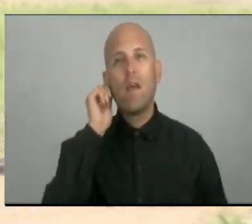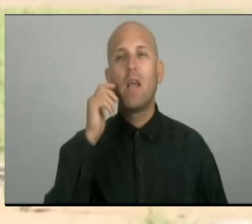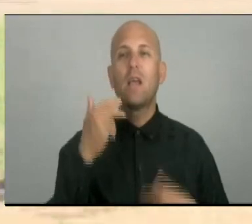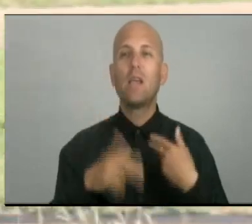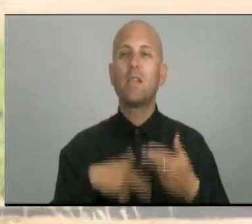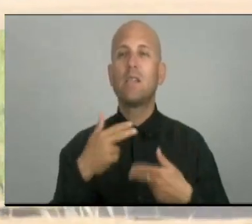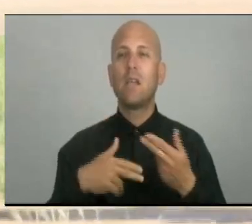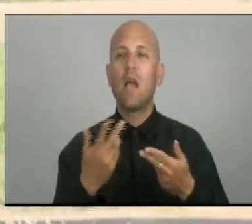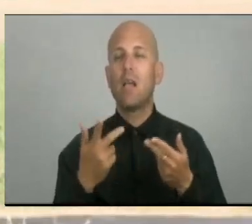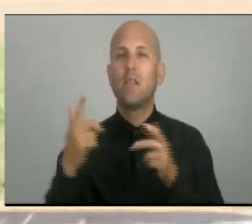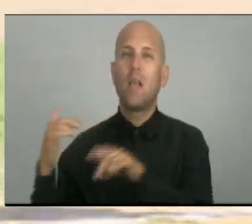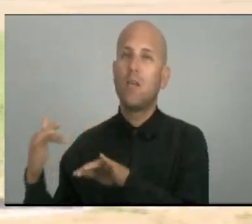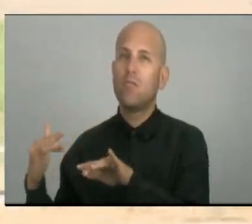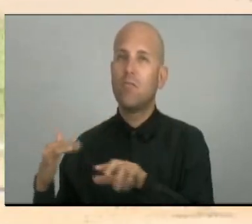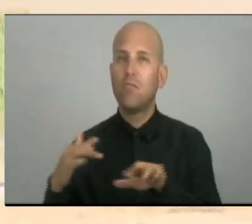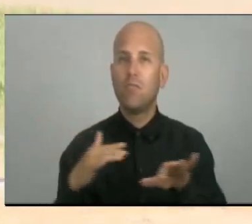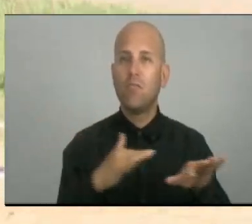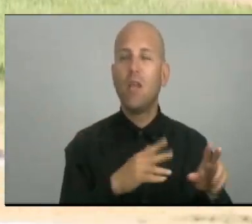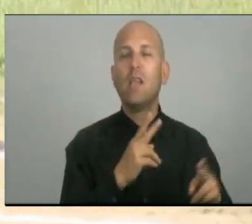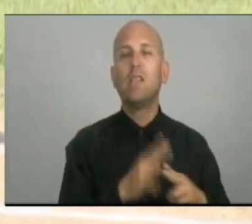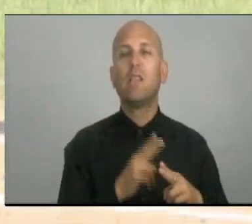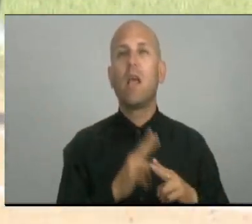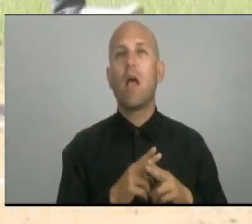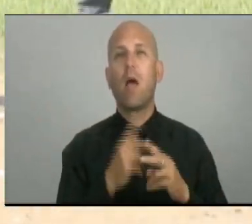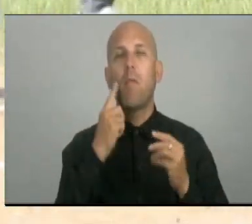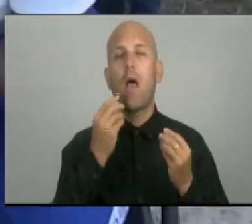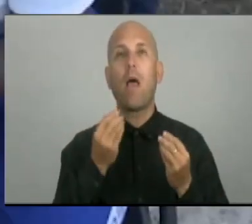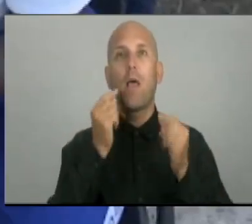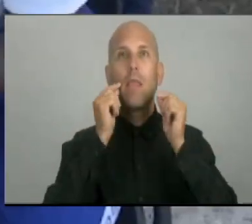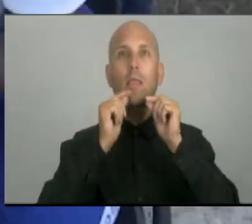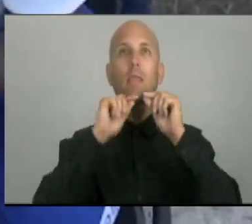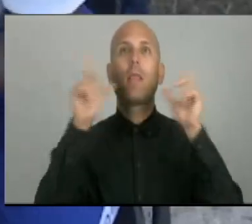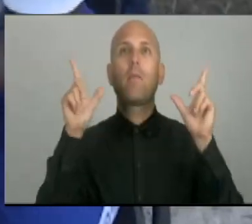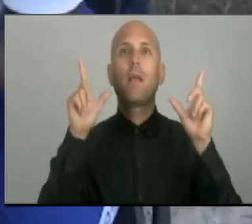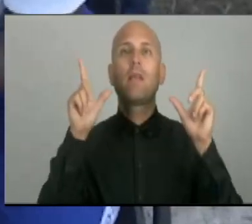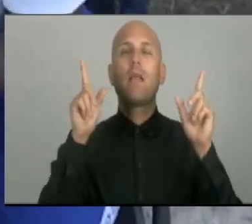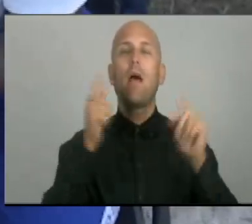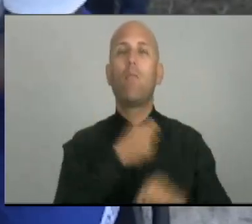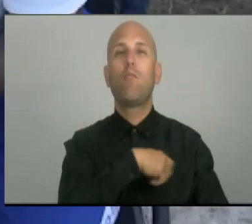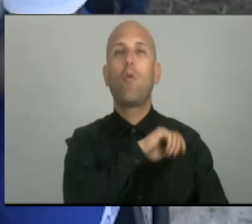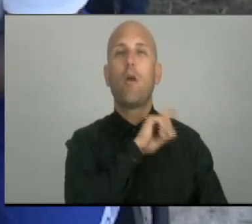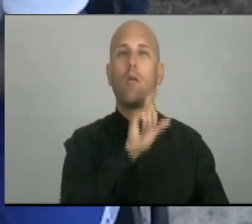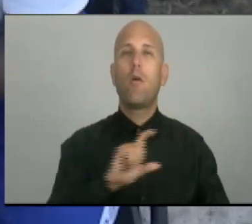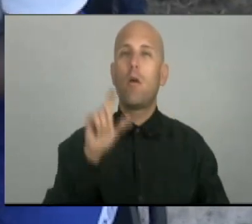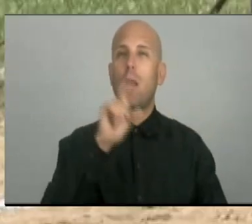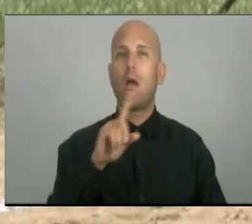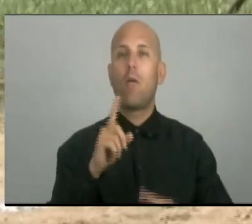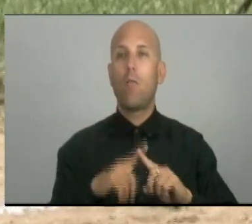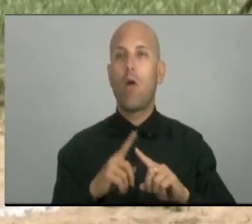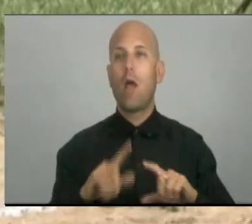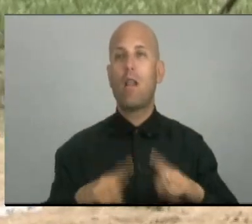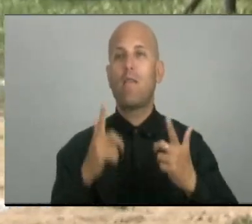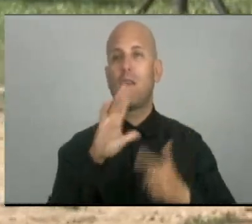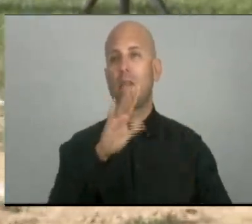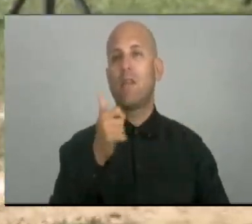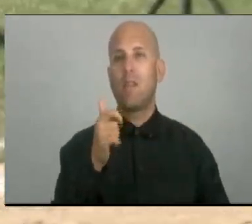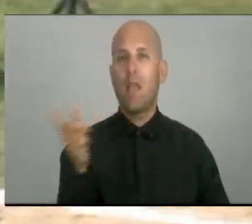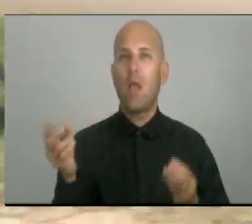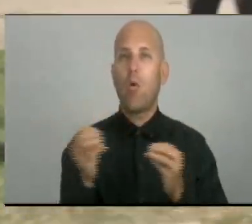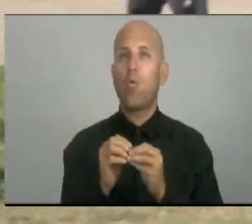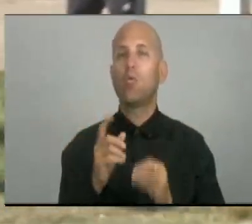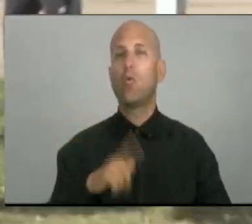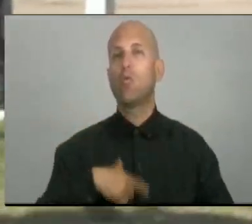pasacalle denominado El Despertar del Pueblo Camagüeyano por su aniversario de conjunto con la Dirección Provincial de Cultura.